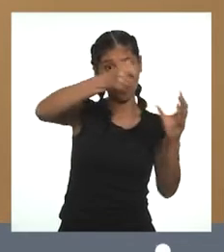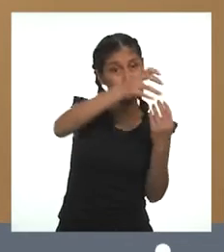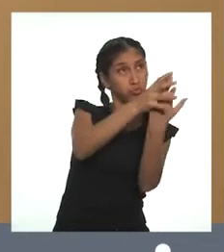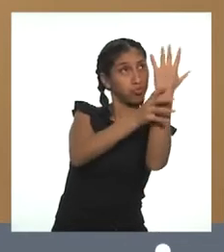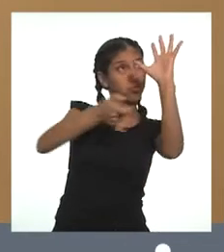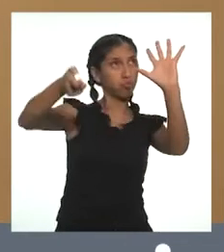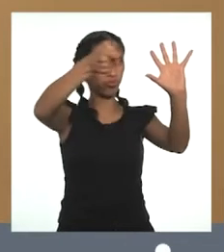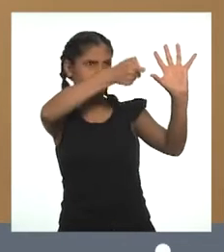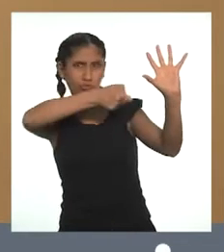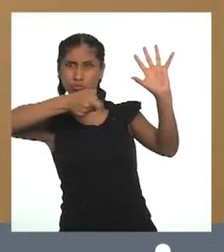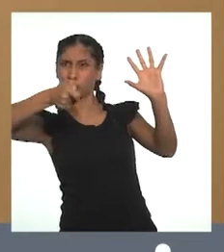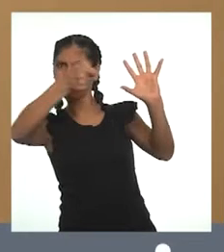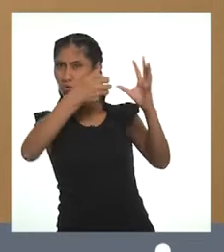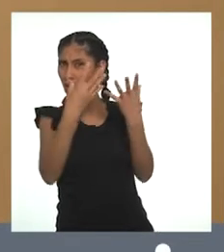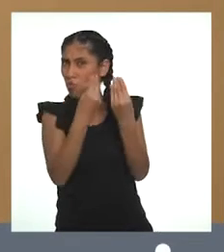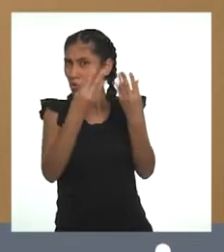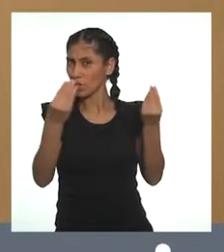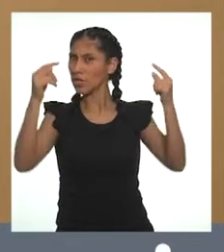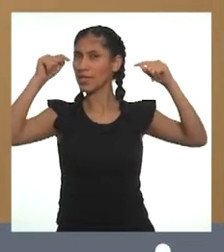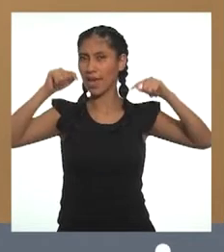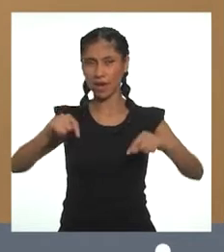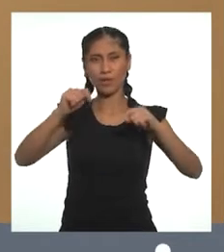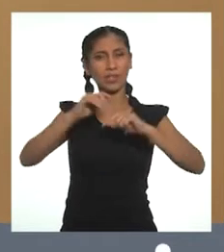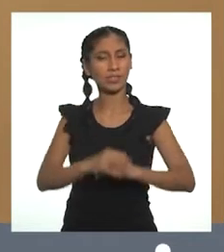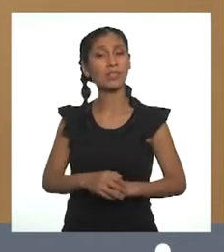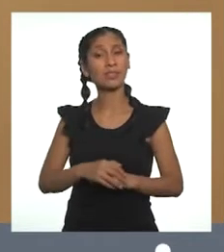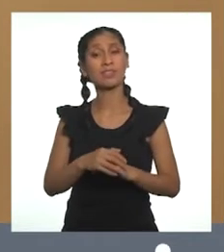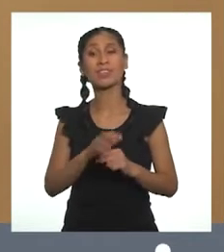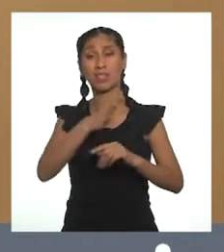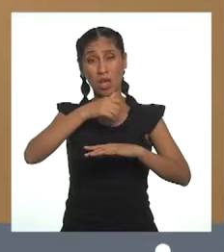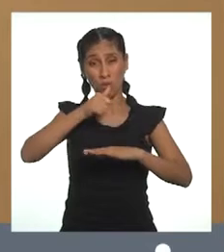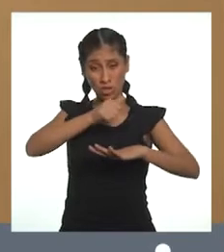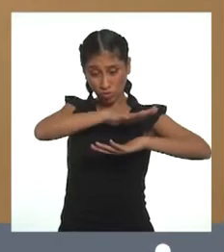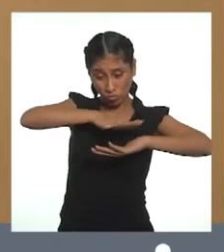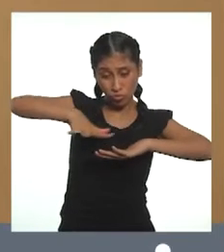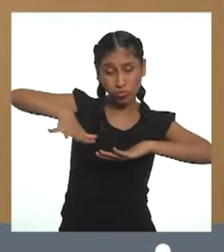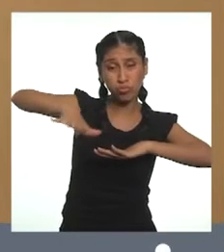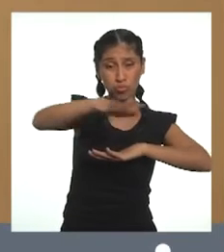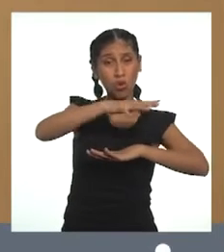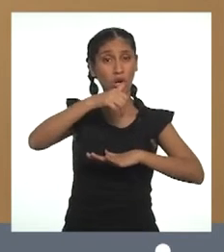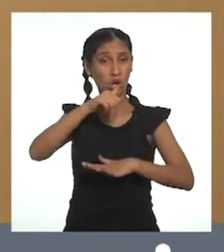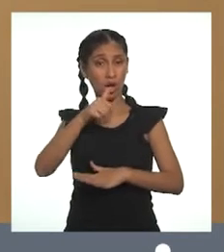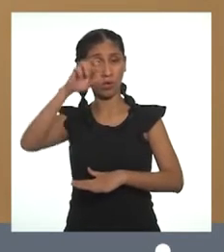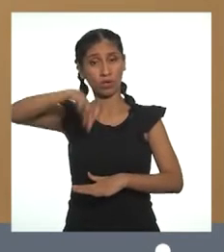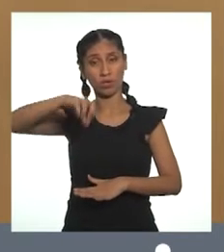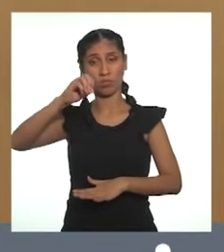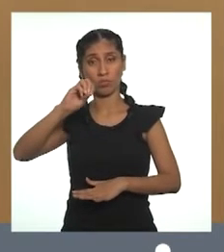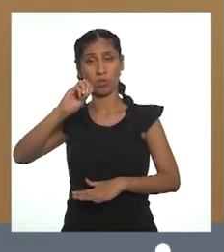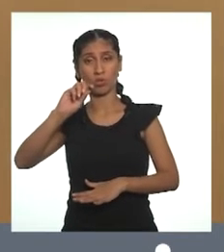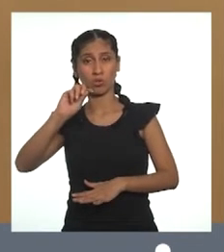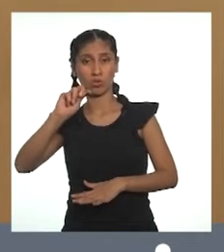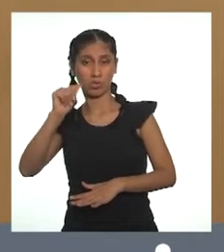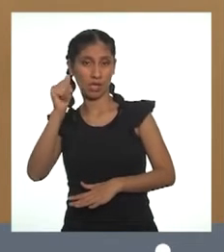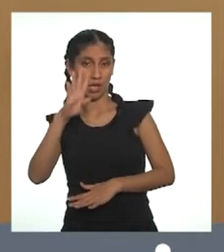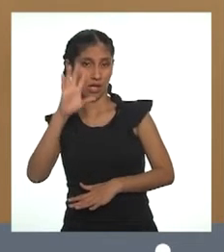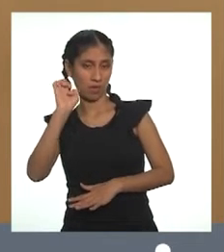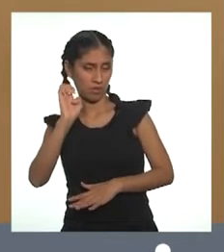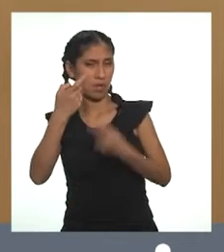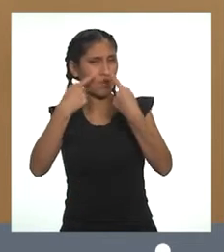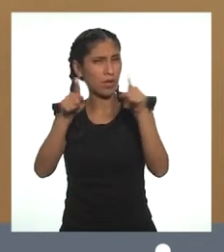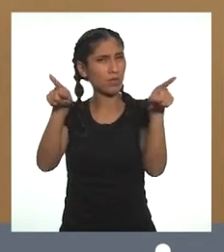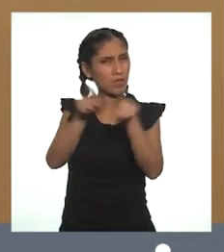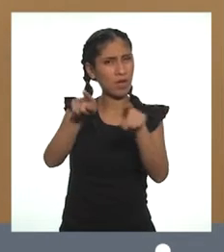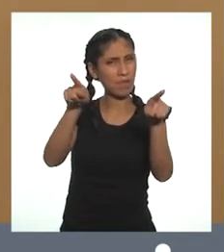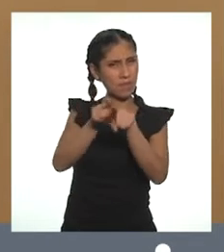regar áreas verdes, muchas de las cuales actualmente se riegan con agua potable. Y eso no es todo.